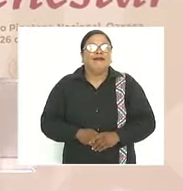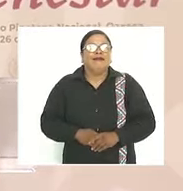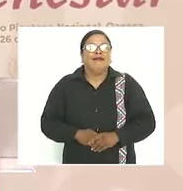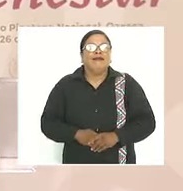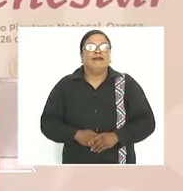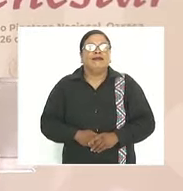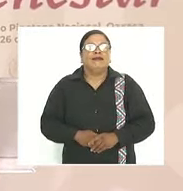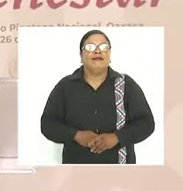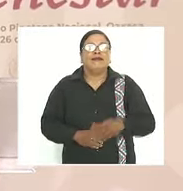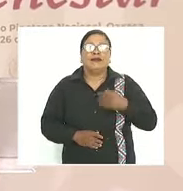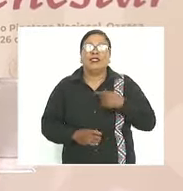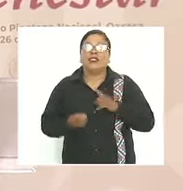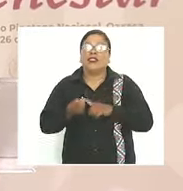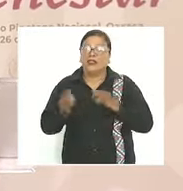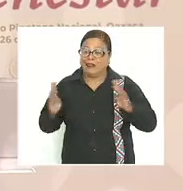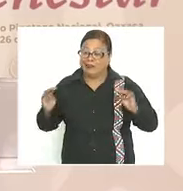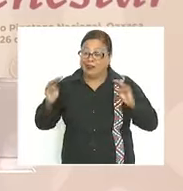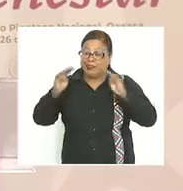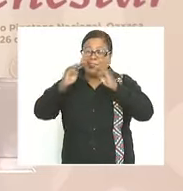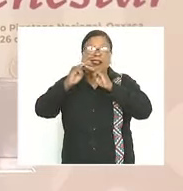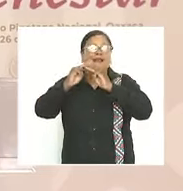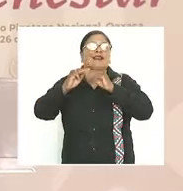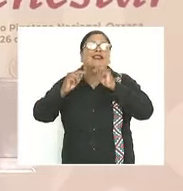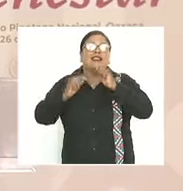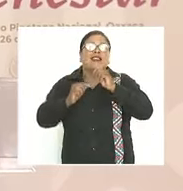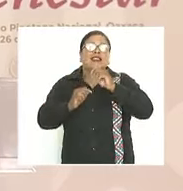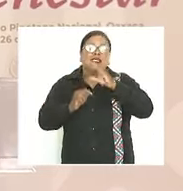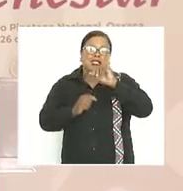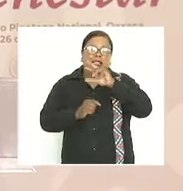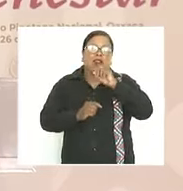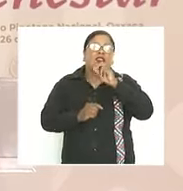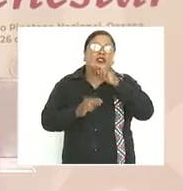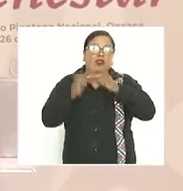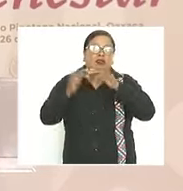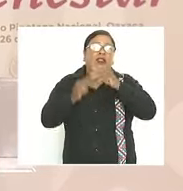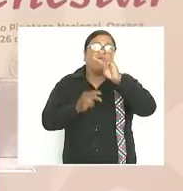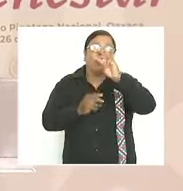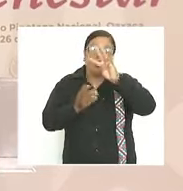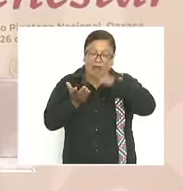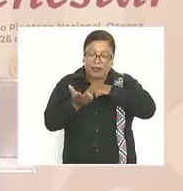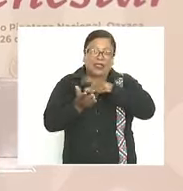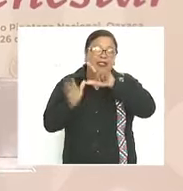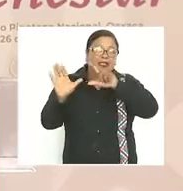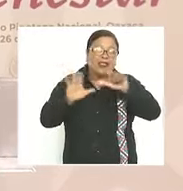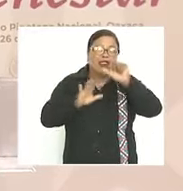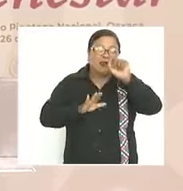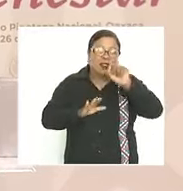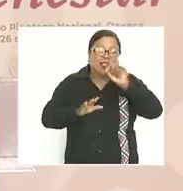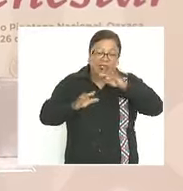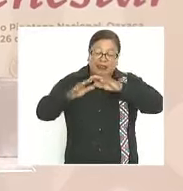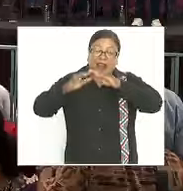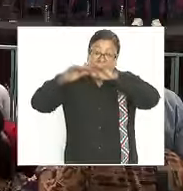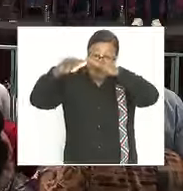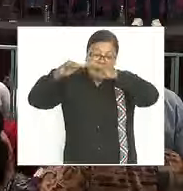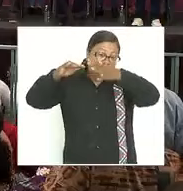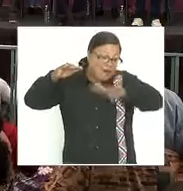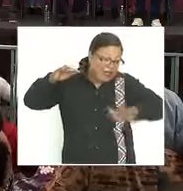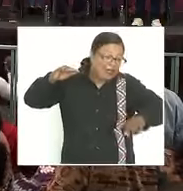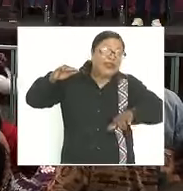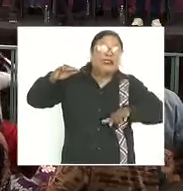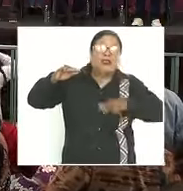vengo de la montaña más alta de oaxaca cerro de nube tres mil setecientos veinte metros sobre el nivel del mar mar